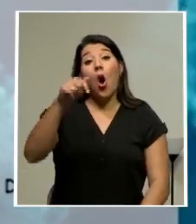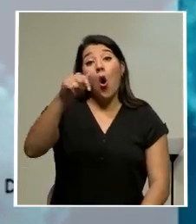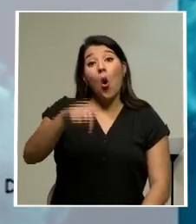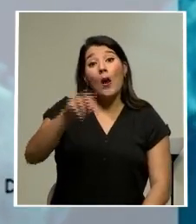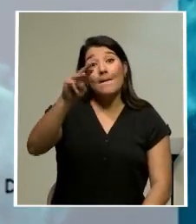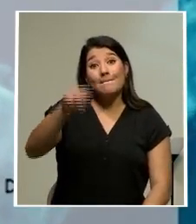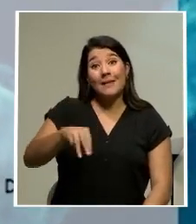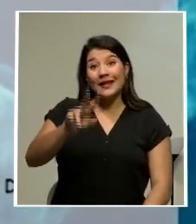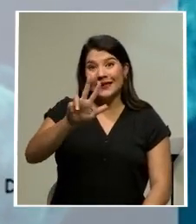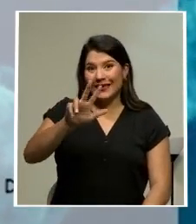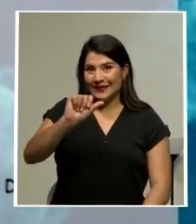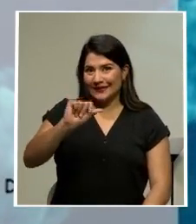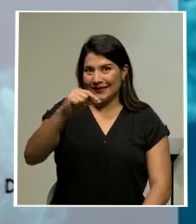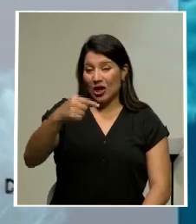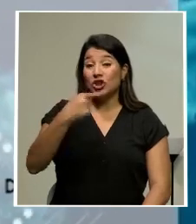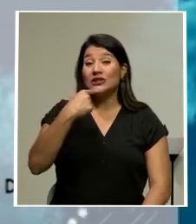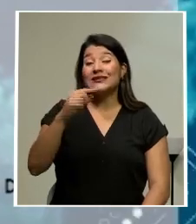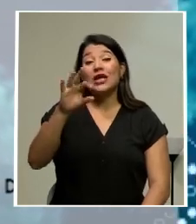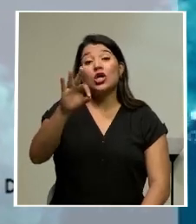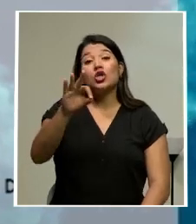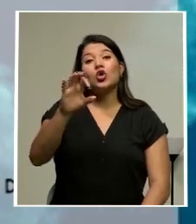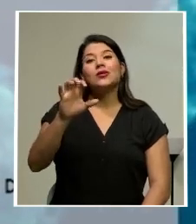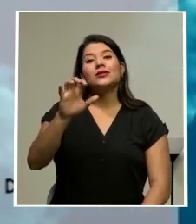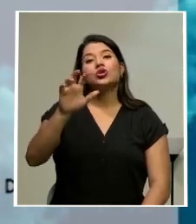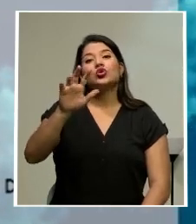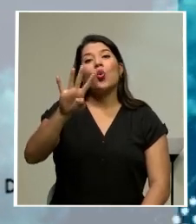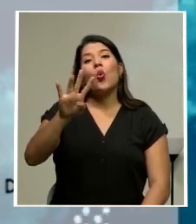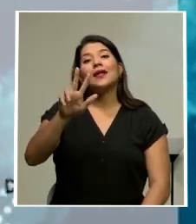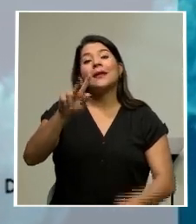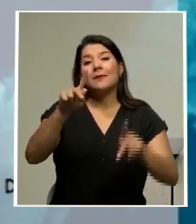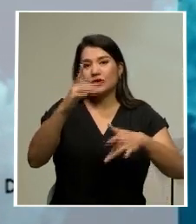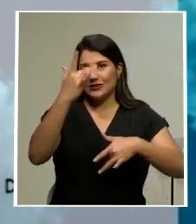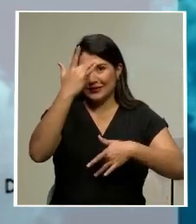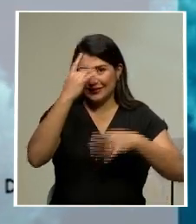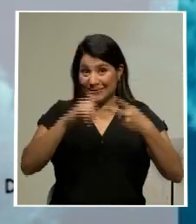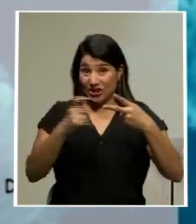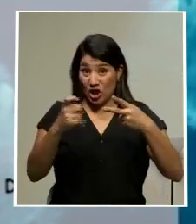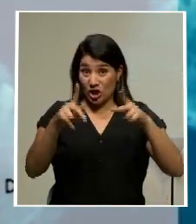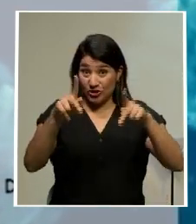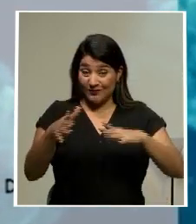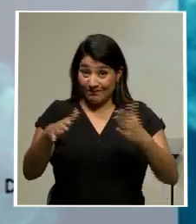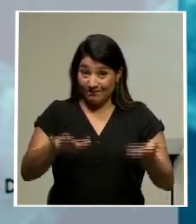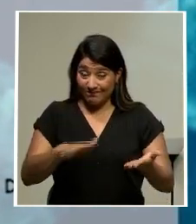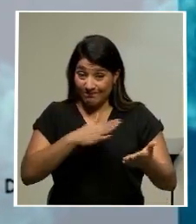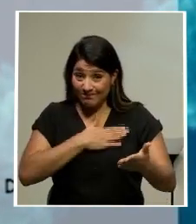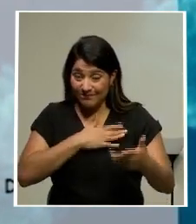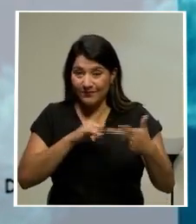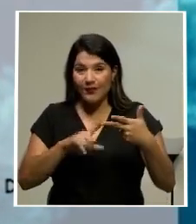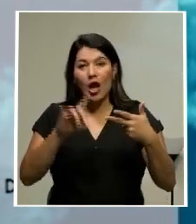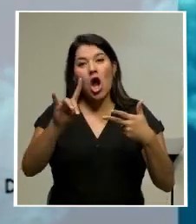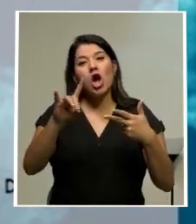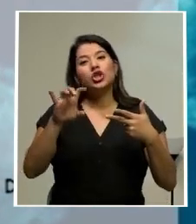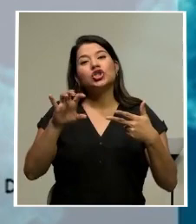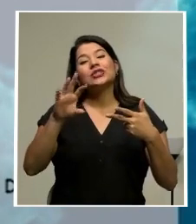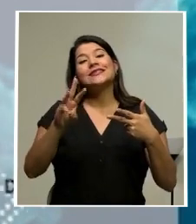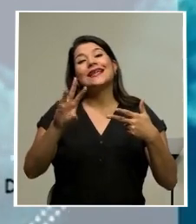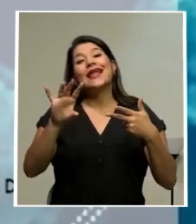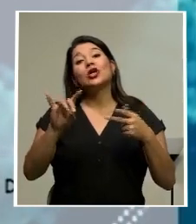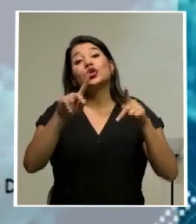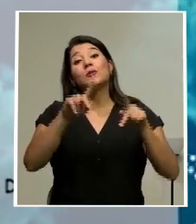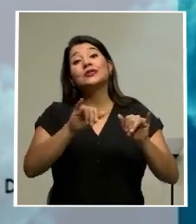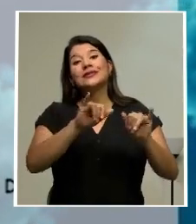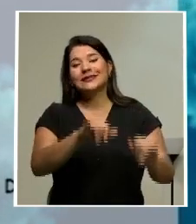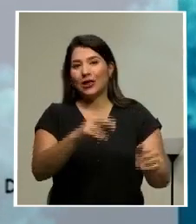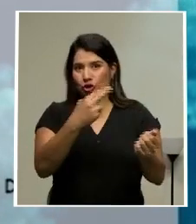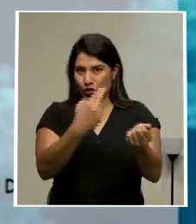3 de agosto se registraron 943 casos, 11 fallecimientos y se mantienen 868 personas